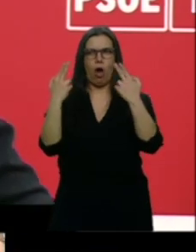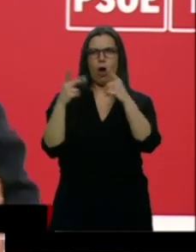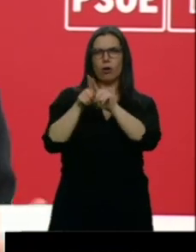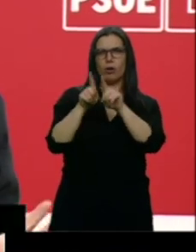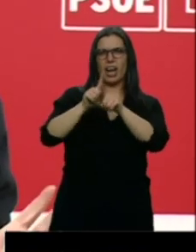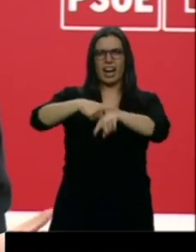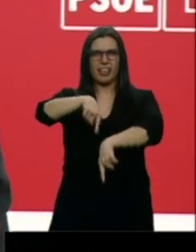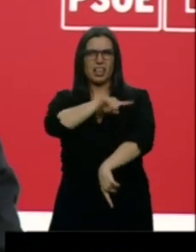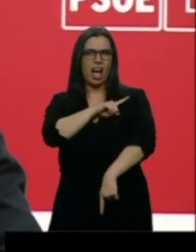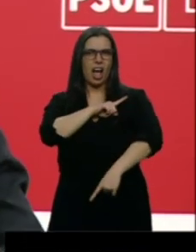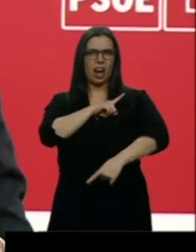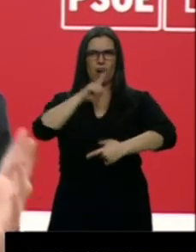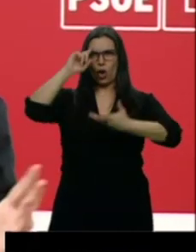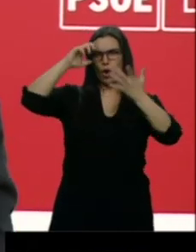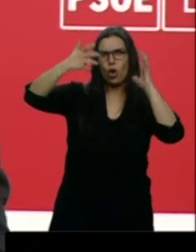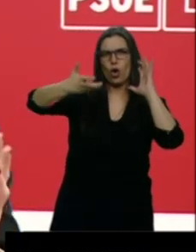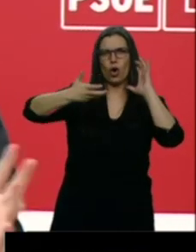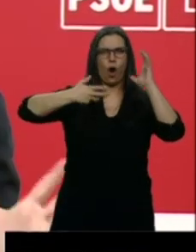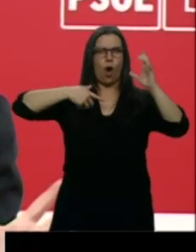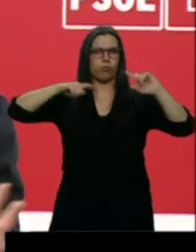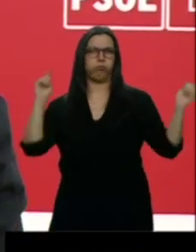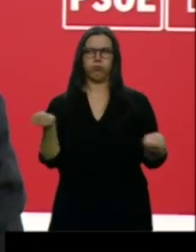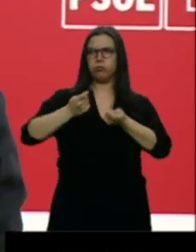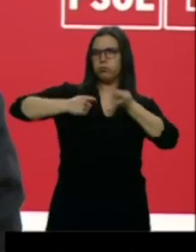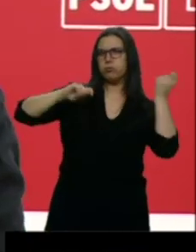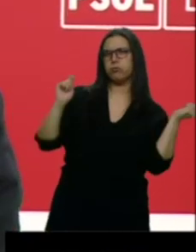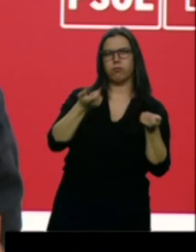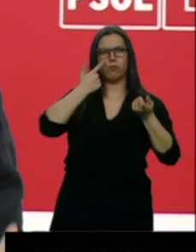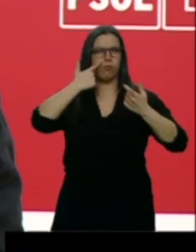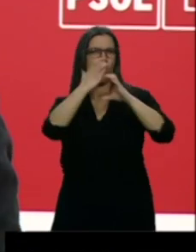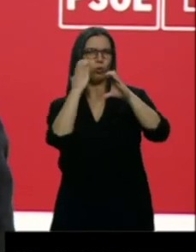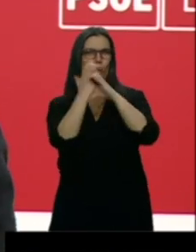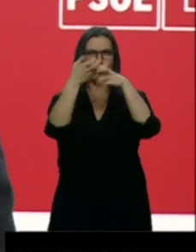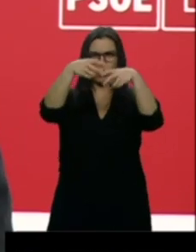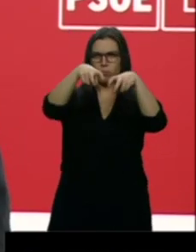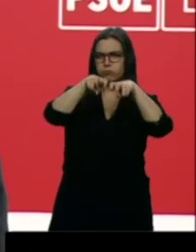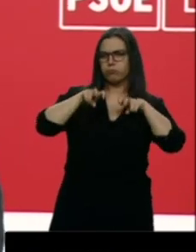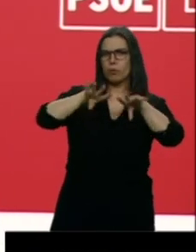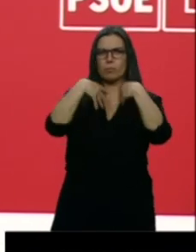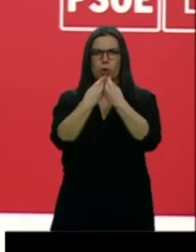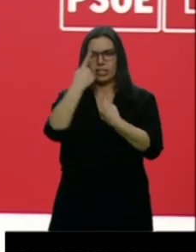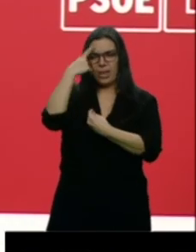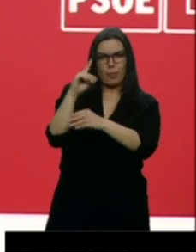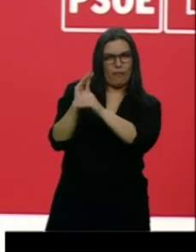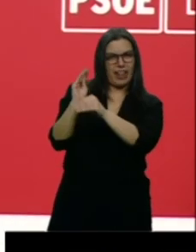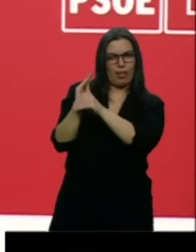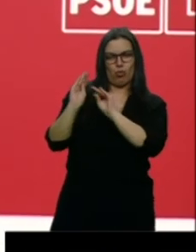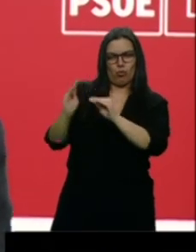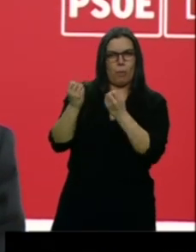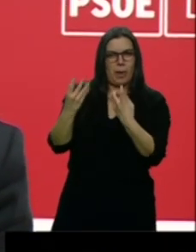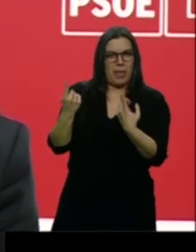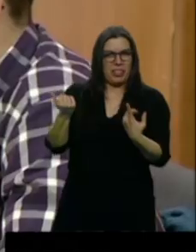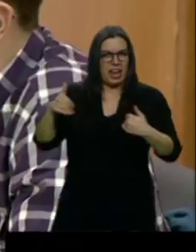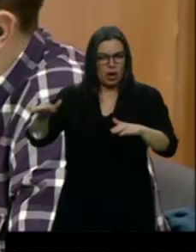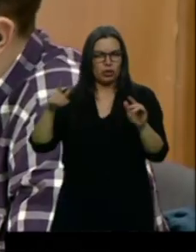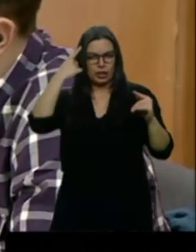enloquecido, anunciando cómo llenaba autobuses. Sabemos que va bien de financiación el Partido Popular de Castilla y